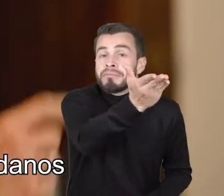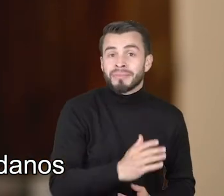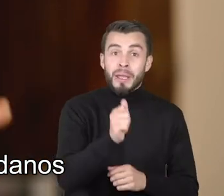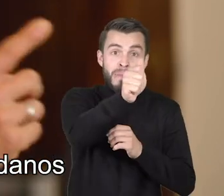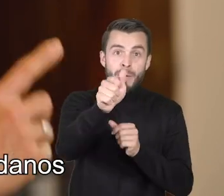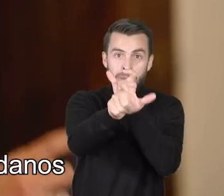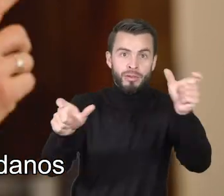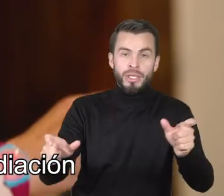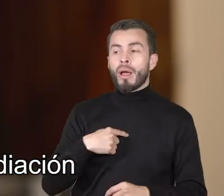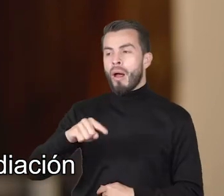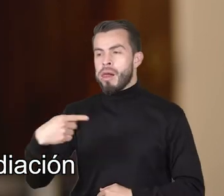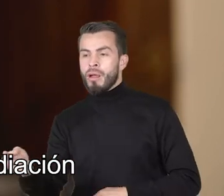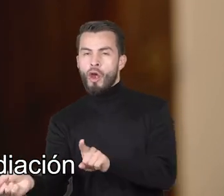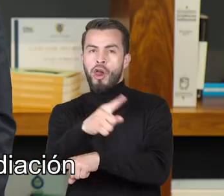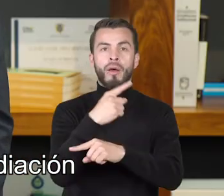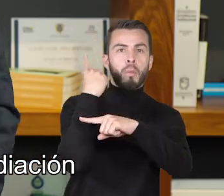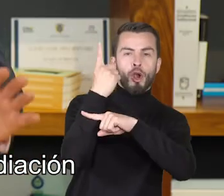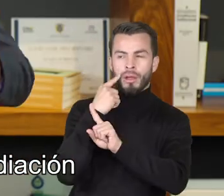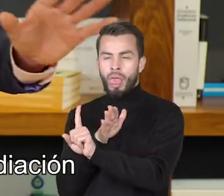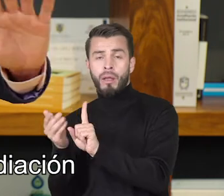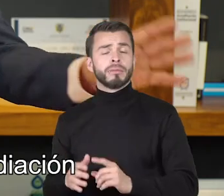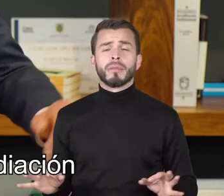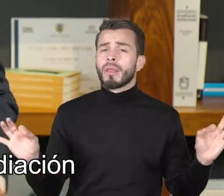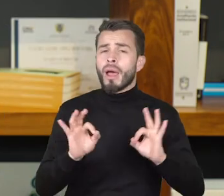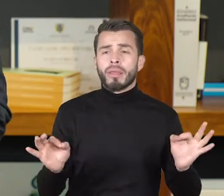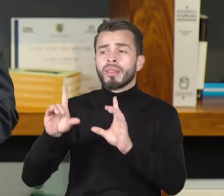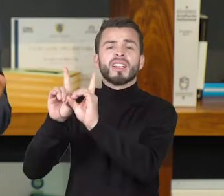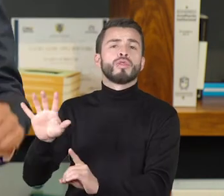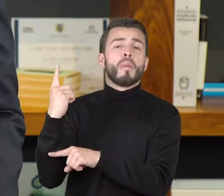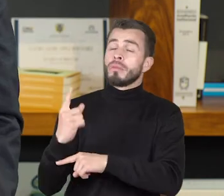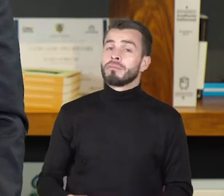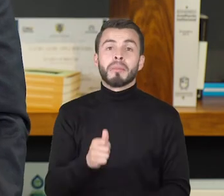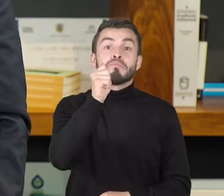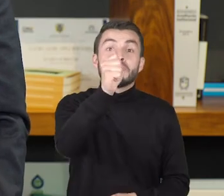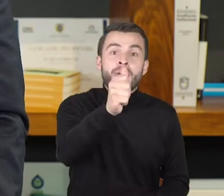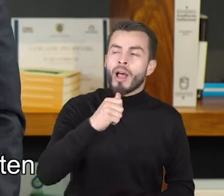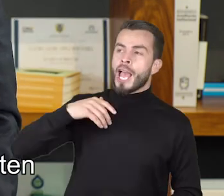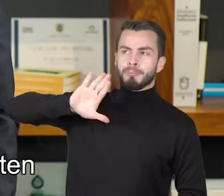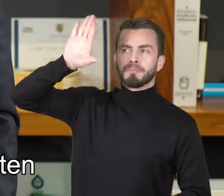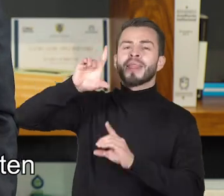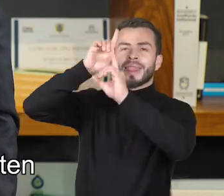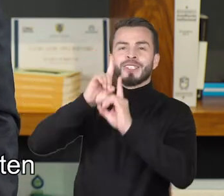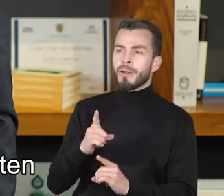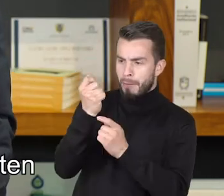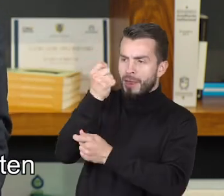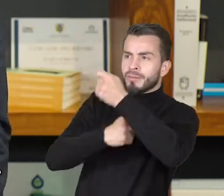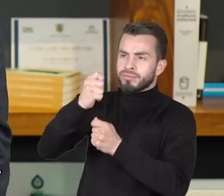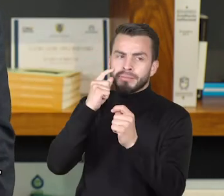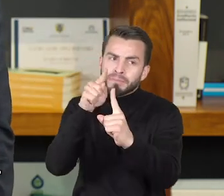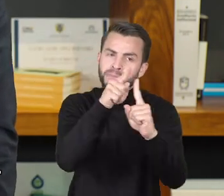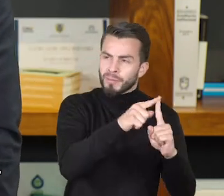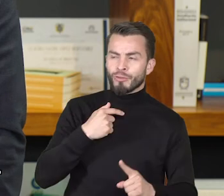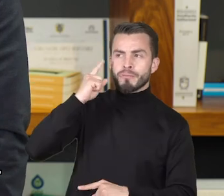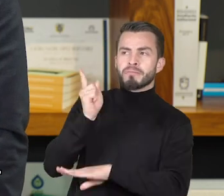ustedes los ciudadanos directamente, sin ninguna intermediación política ni nada por el estilo. Los que decidan cómo se invierten